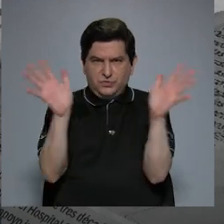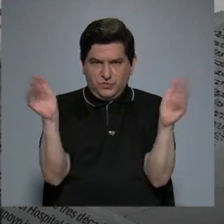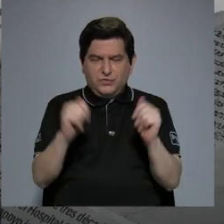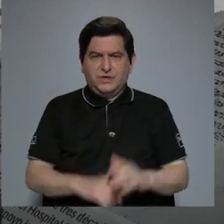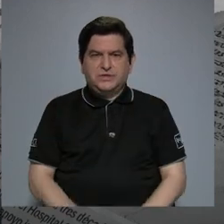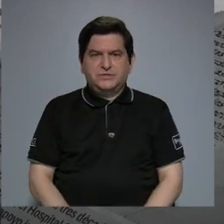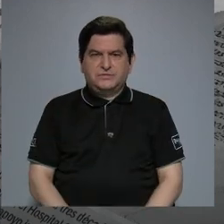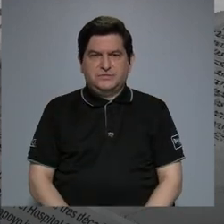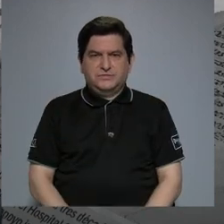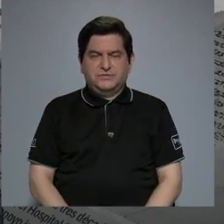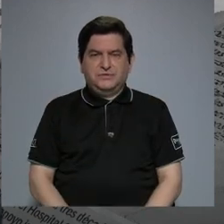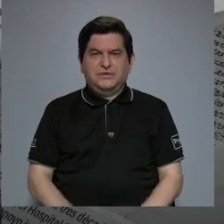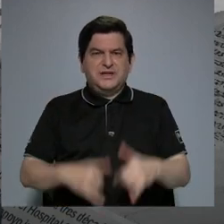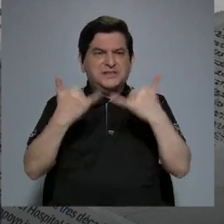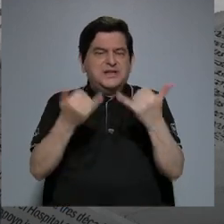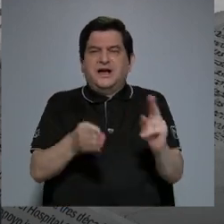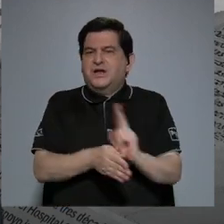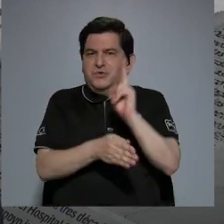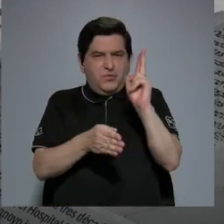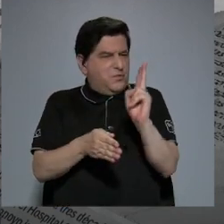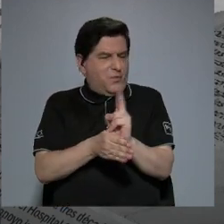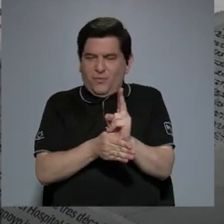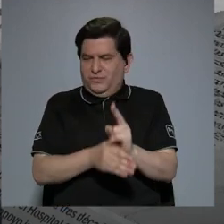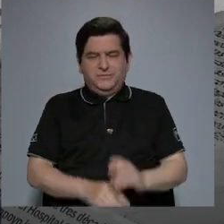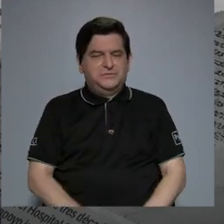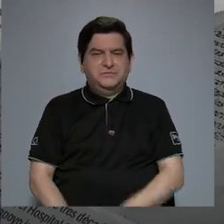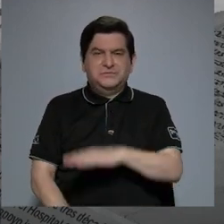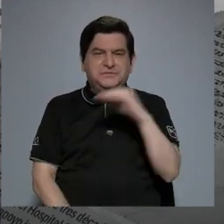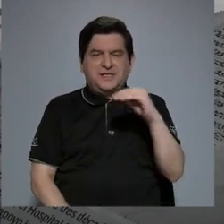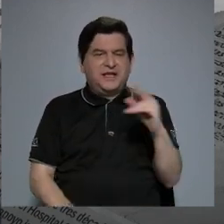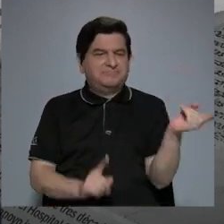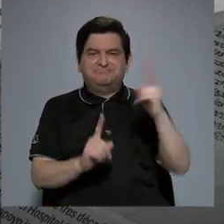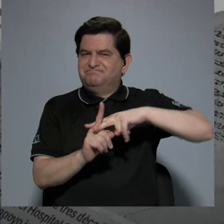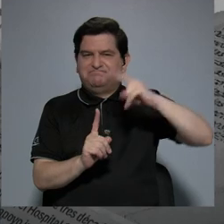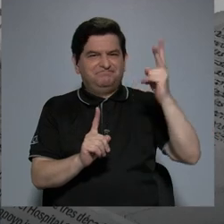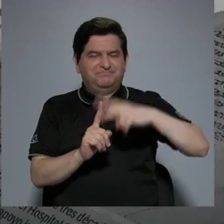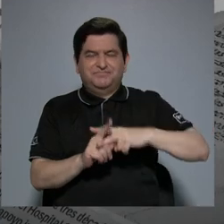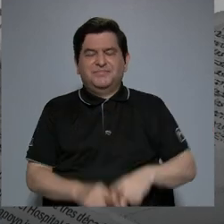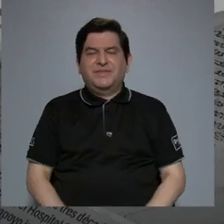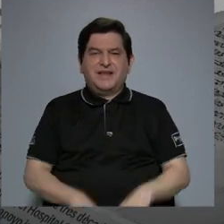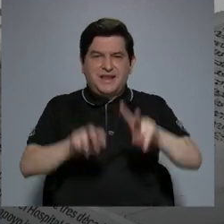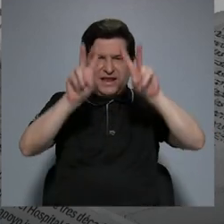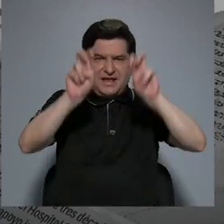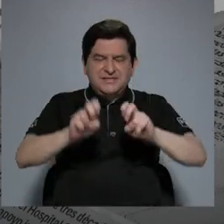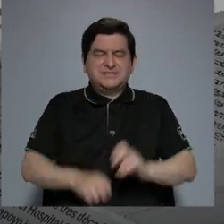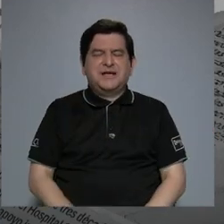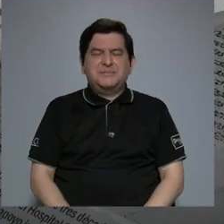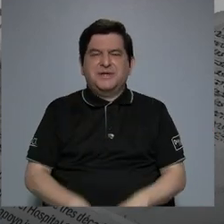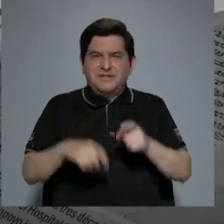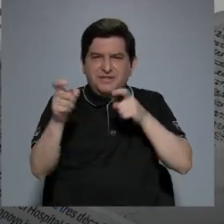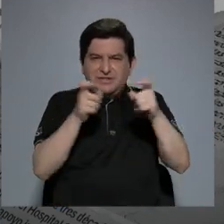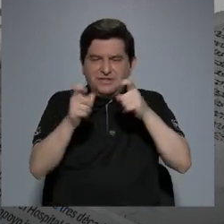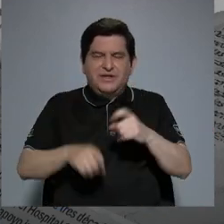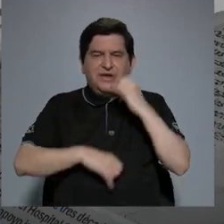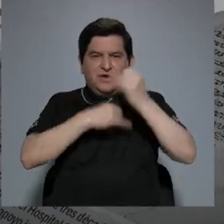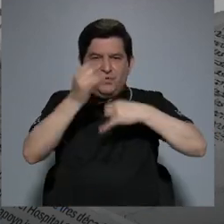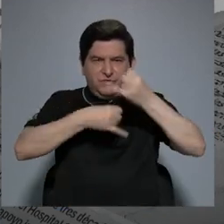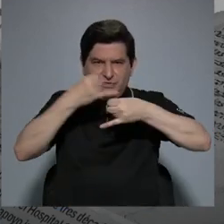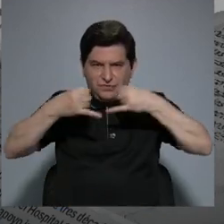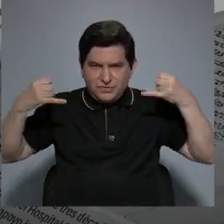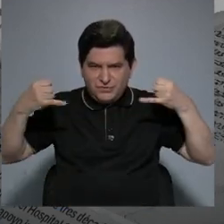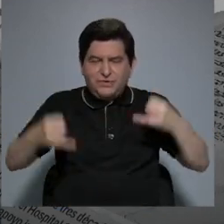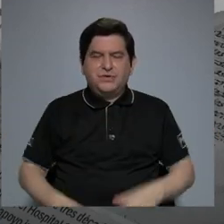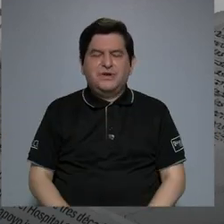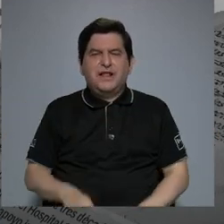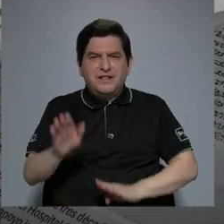dejó de utilizar y de emplear las pruebas de dominio lingüístico desarrolladas